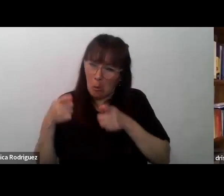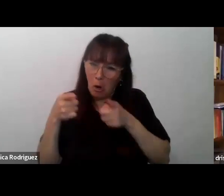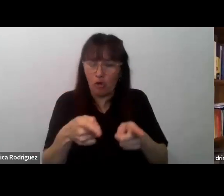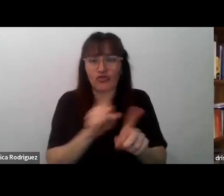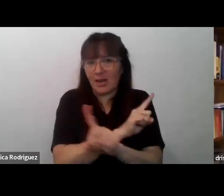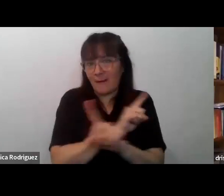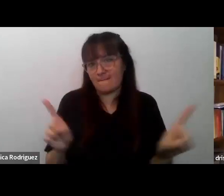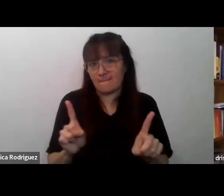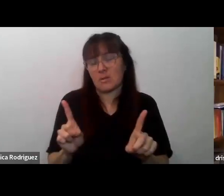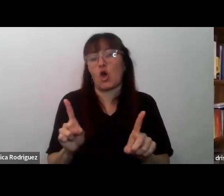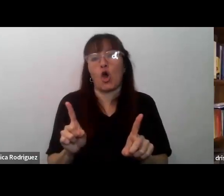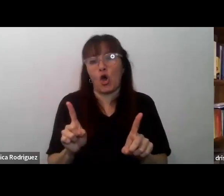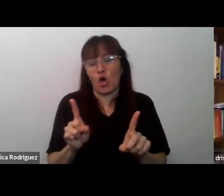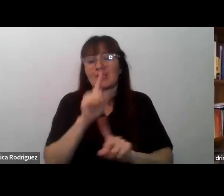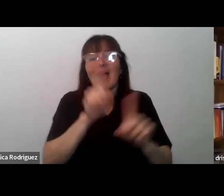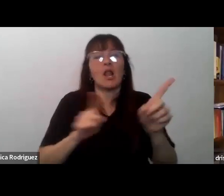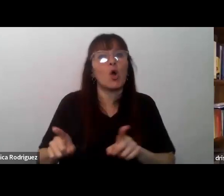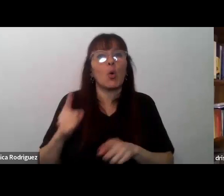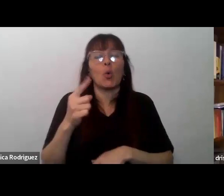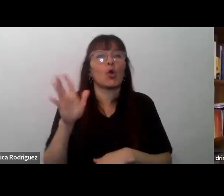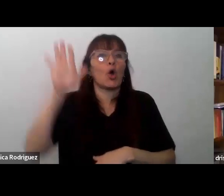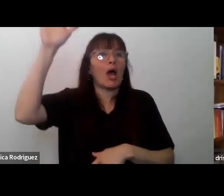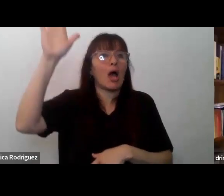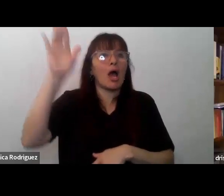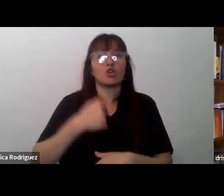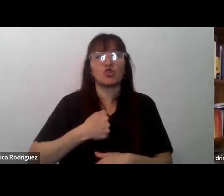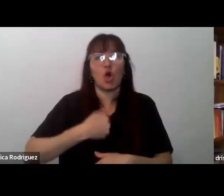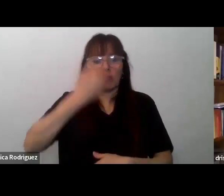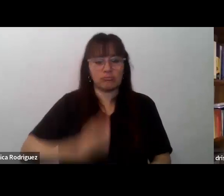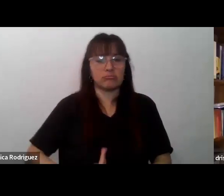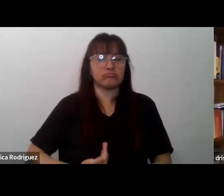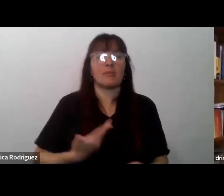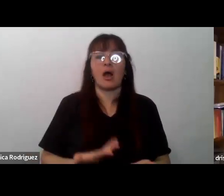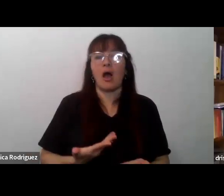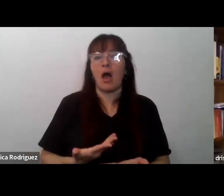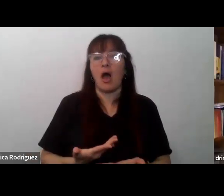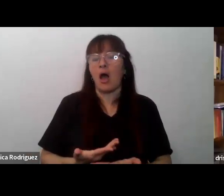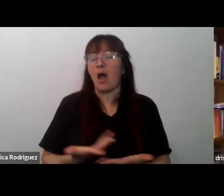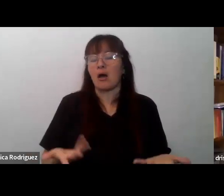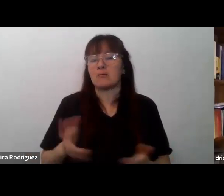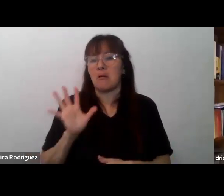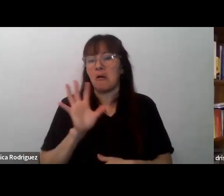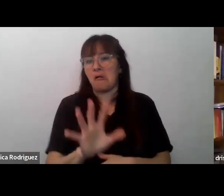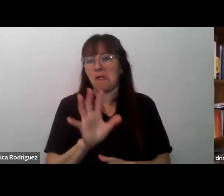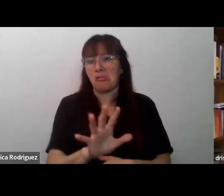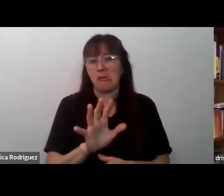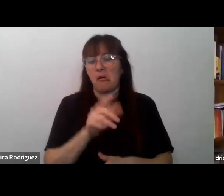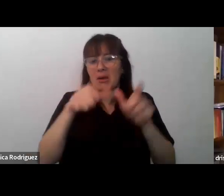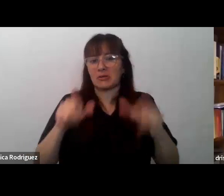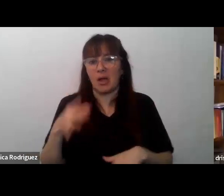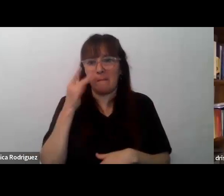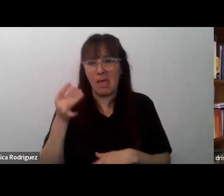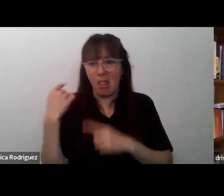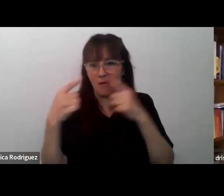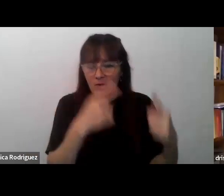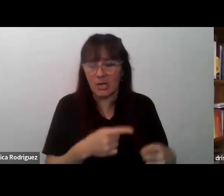que diga yo soy racista no lo vamos a excluir nosotros lo que nos interesa es invitarlo a un trabajo de